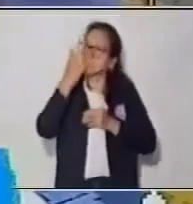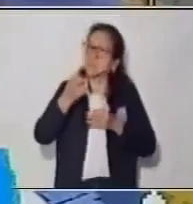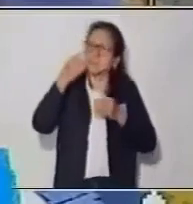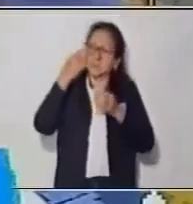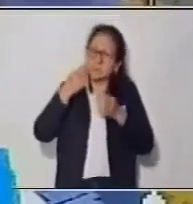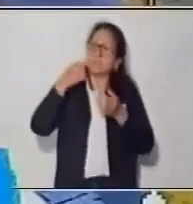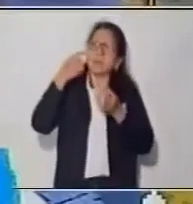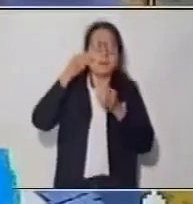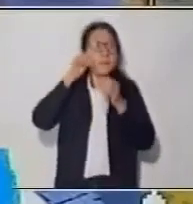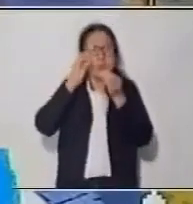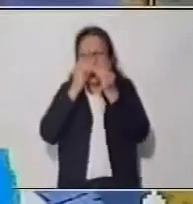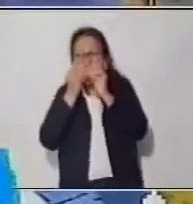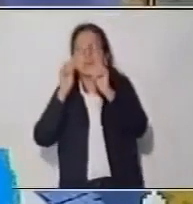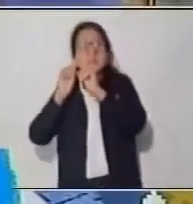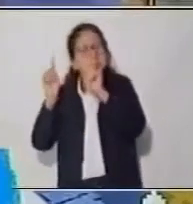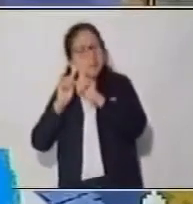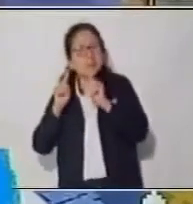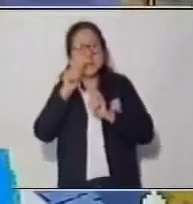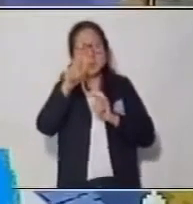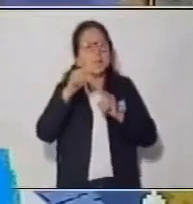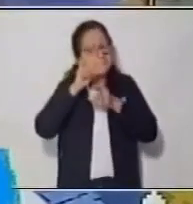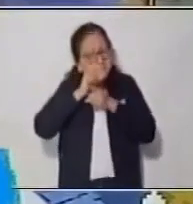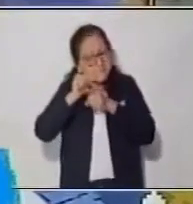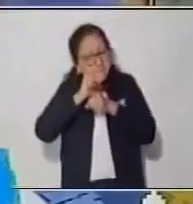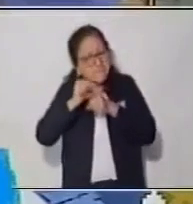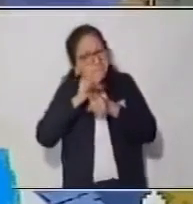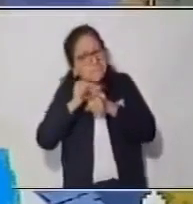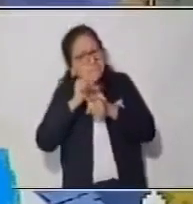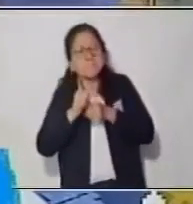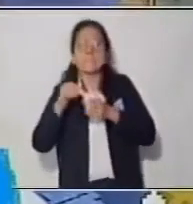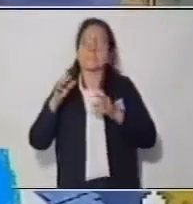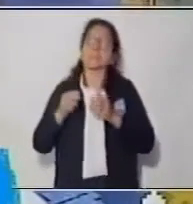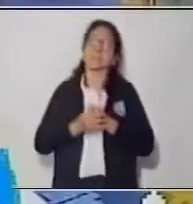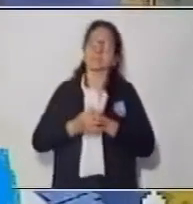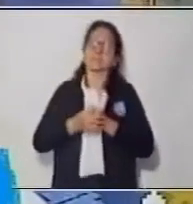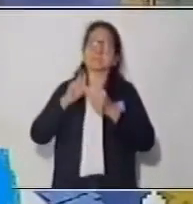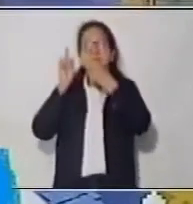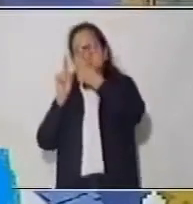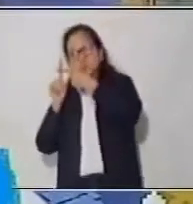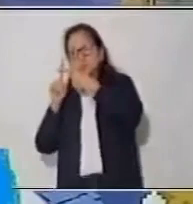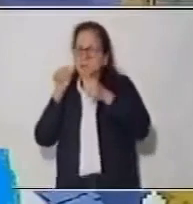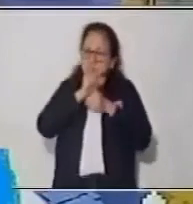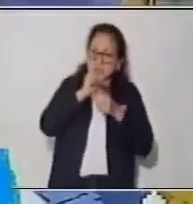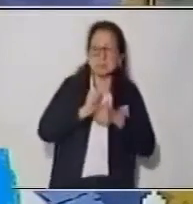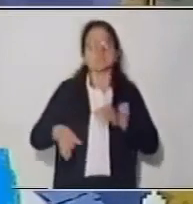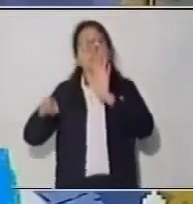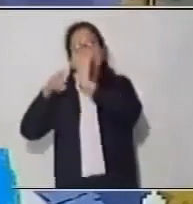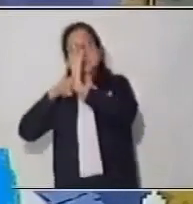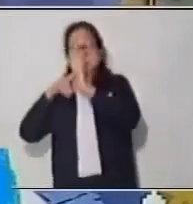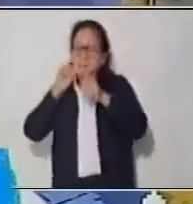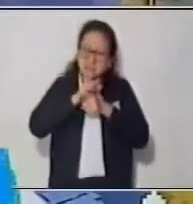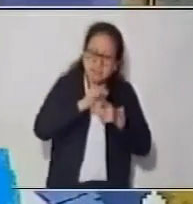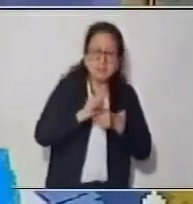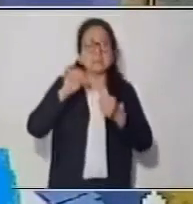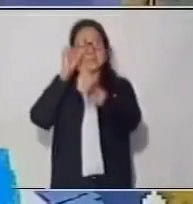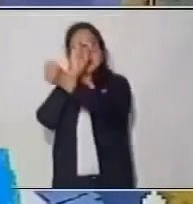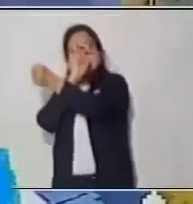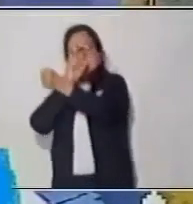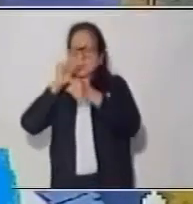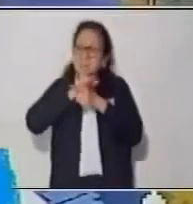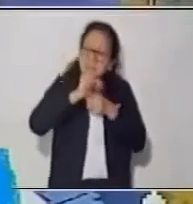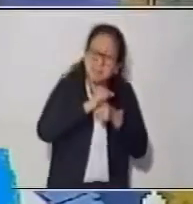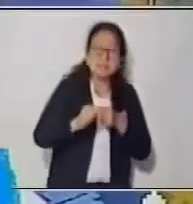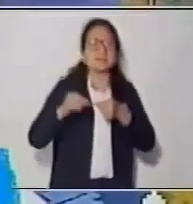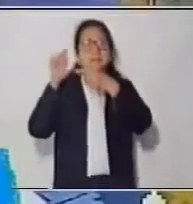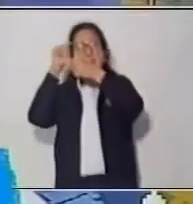diferentes números, en los cuales tú vas a practicar. Prácticas, la suma, la resta, la multiplicación,